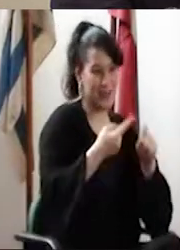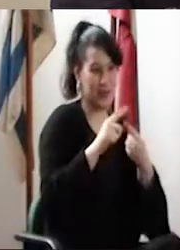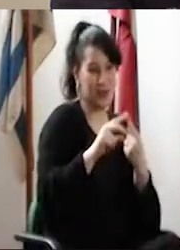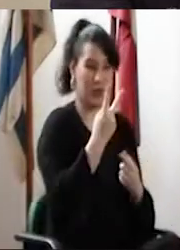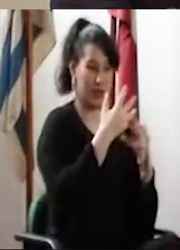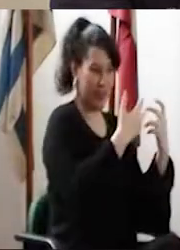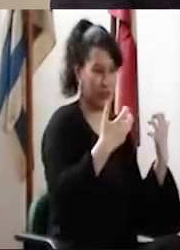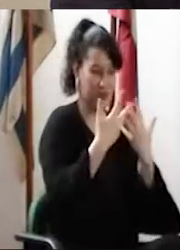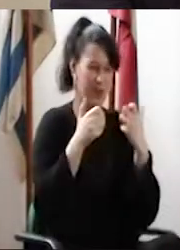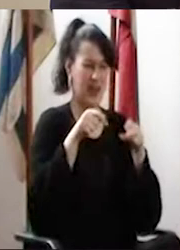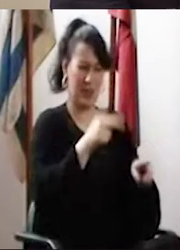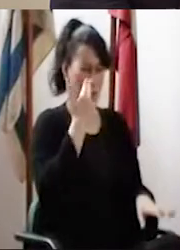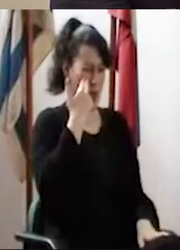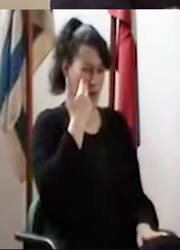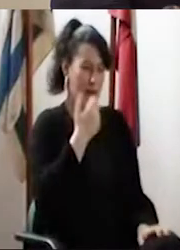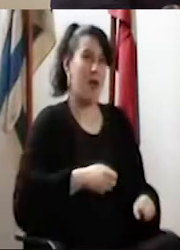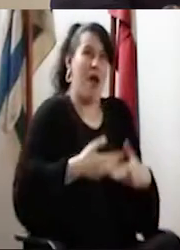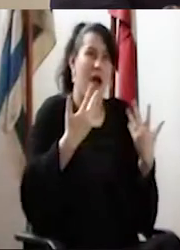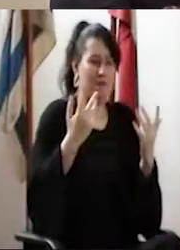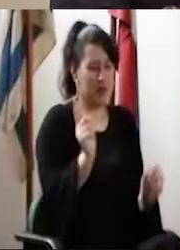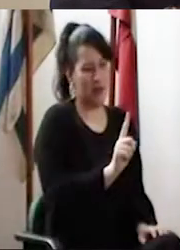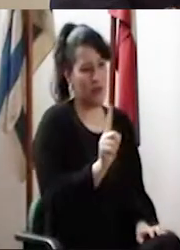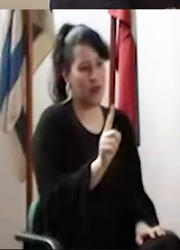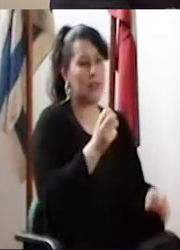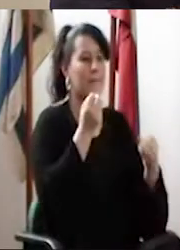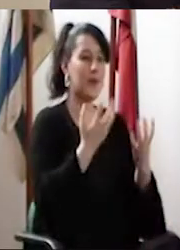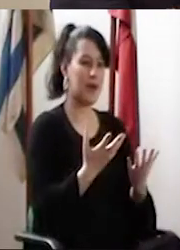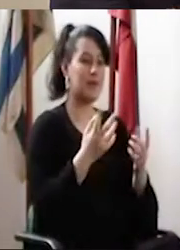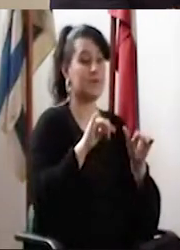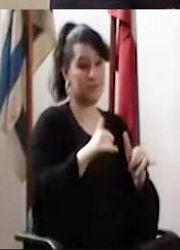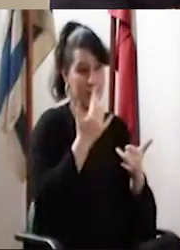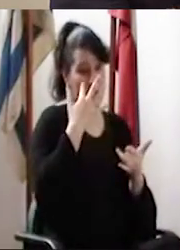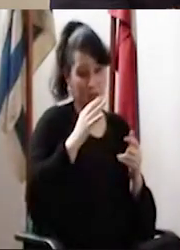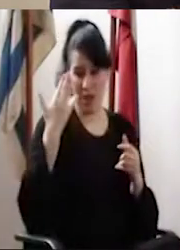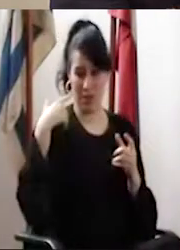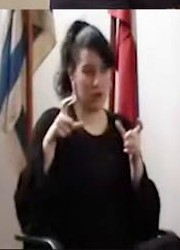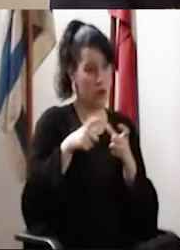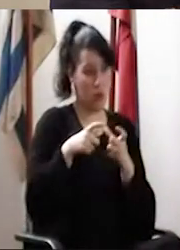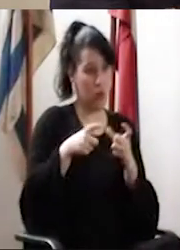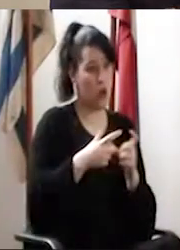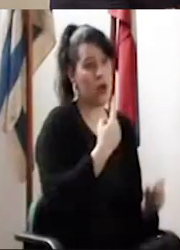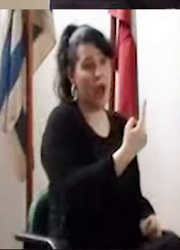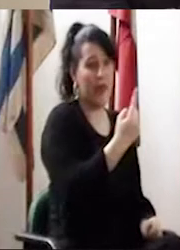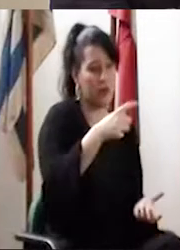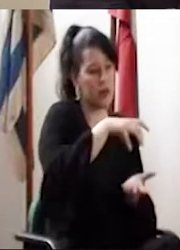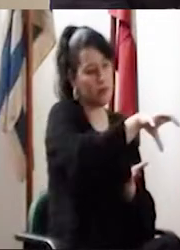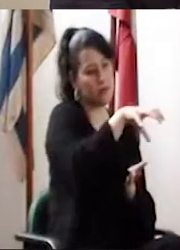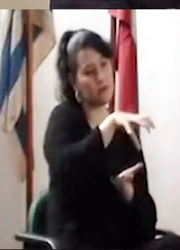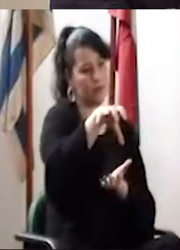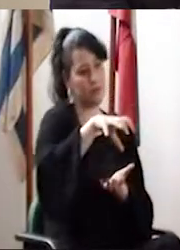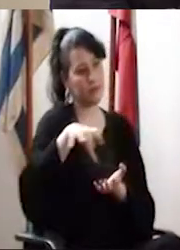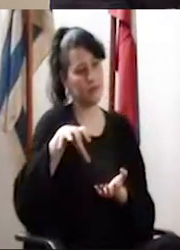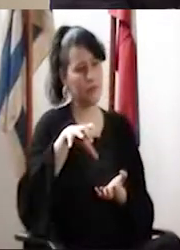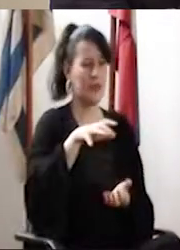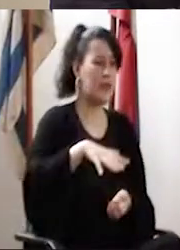puentes entre una y la otra, esto no sería un gran problema. Porque resulta que, y en reuniones que hemos tenido con cada una de las